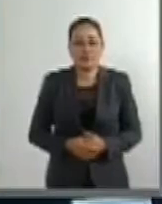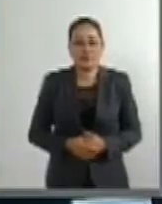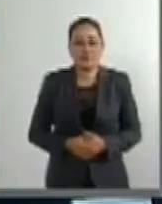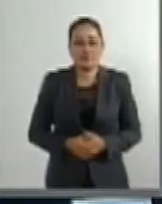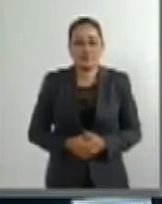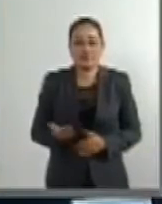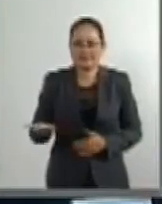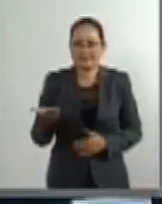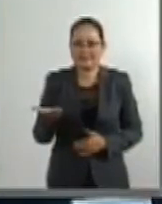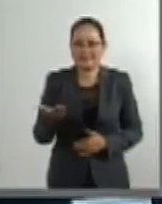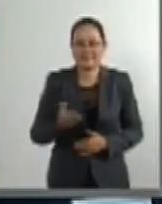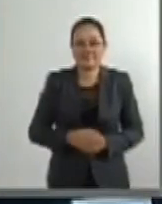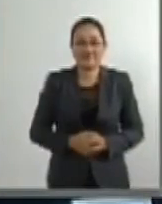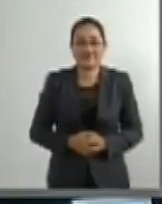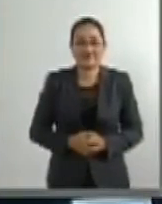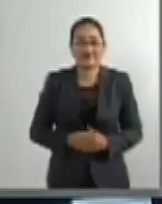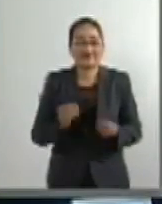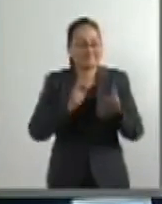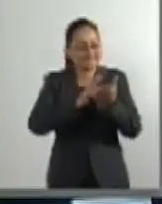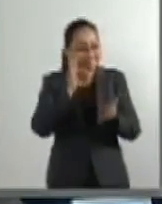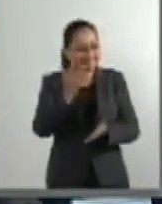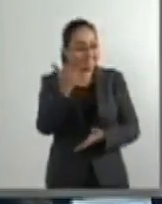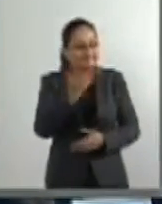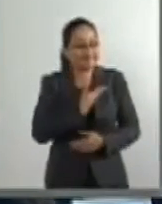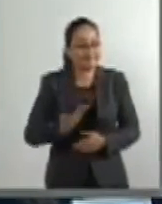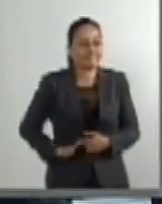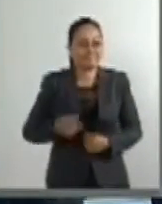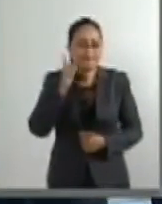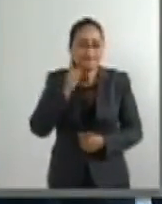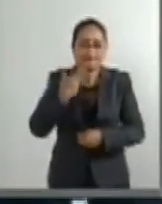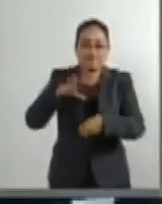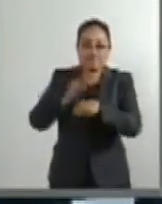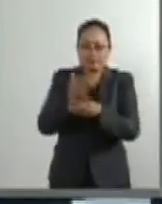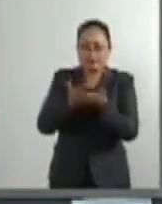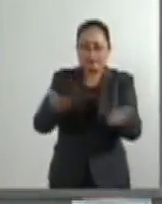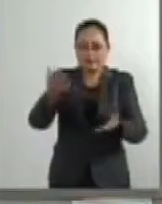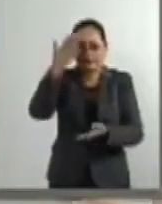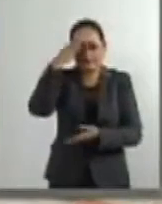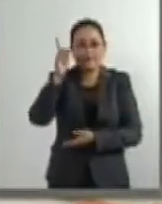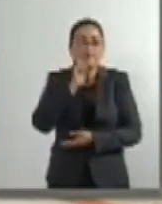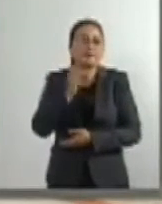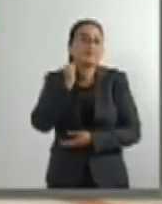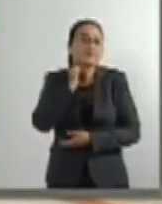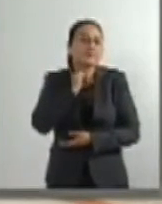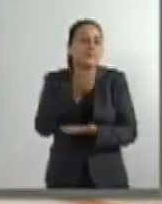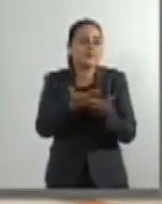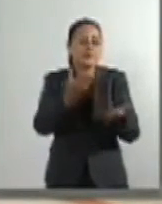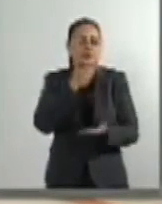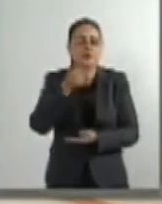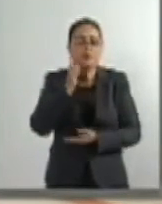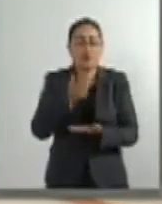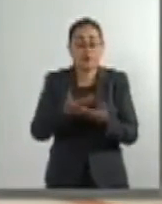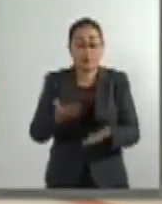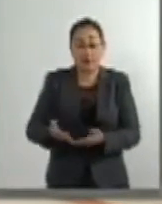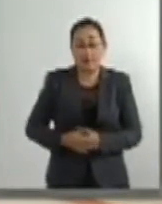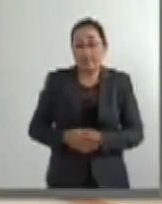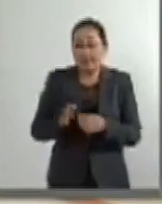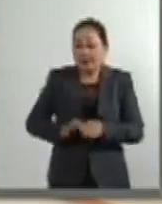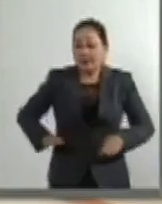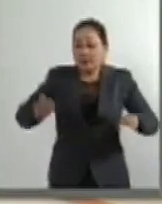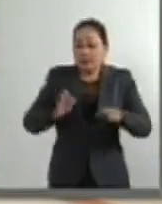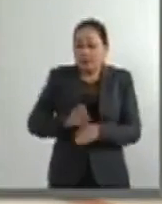Adelante, por favor. Muchas gracias, presidenta Consumenia. Señoras senadoras, señores senadores, es importante